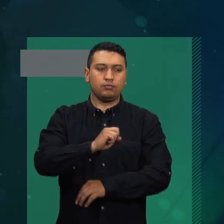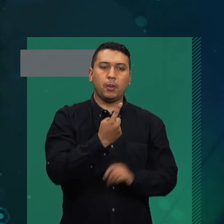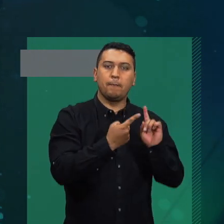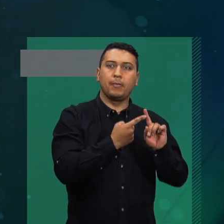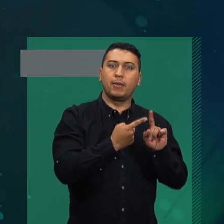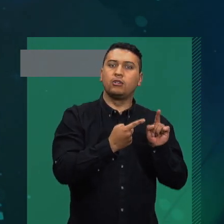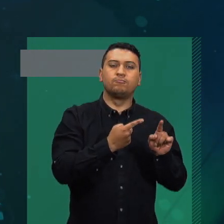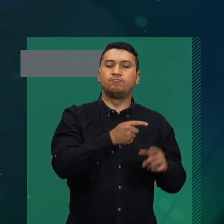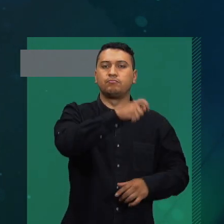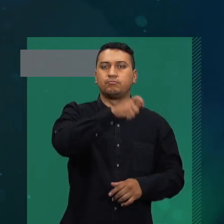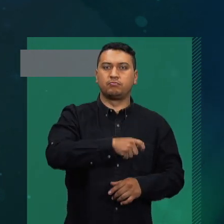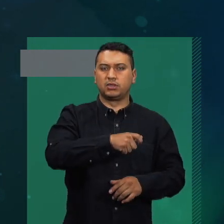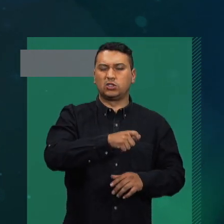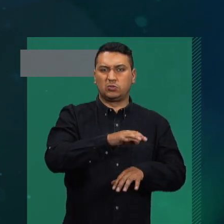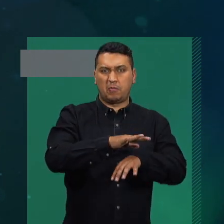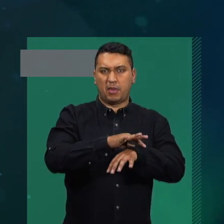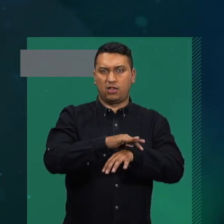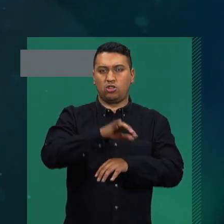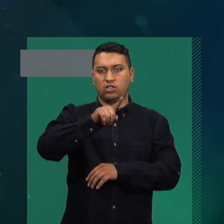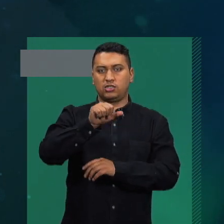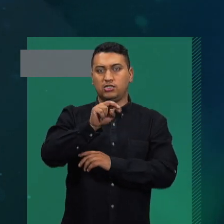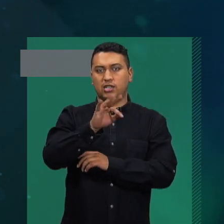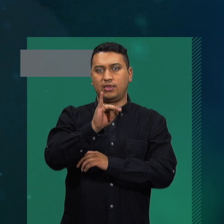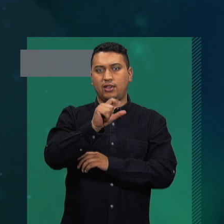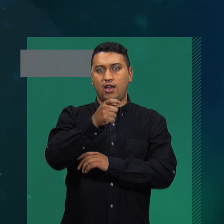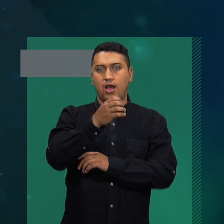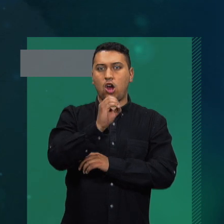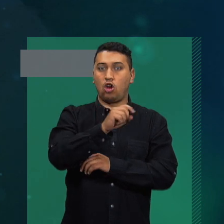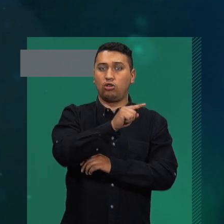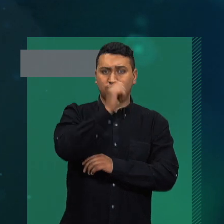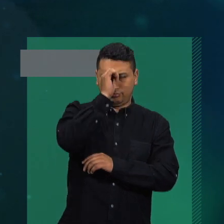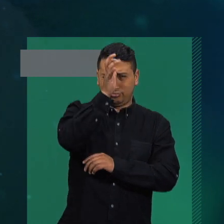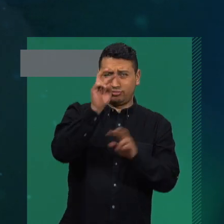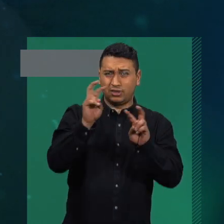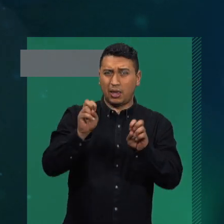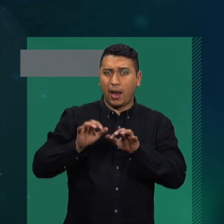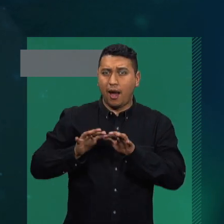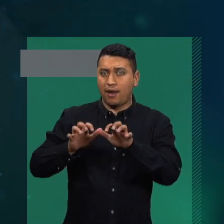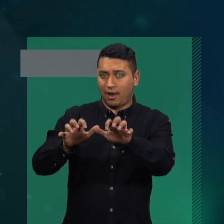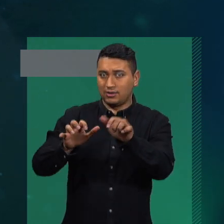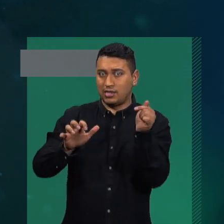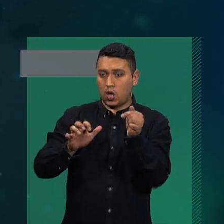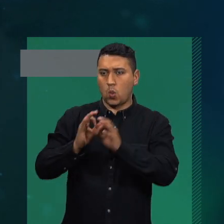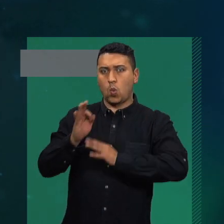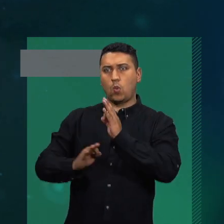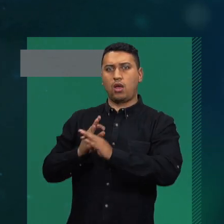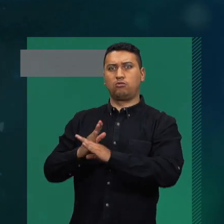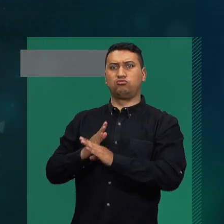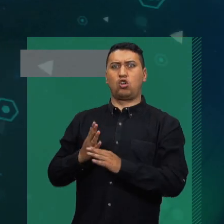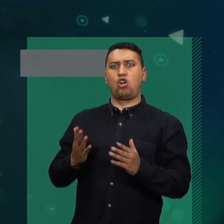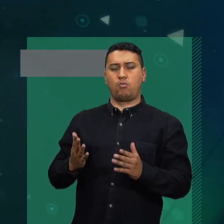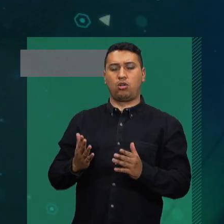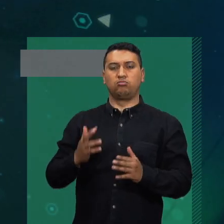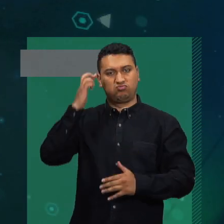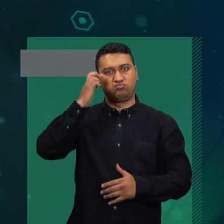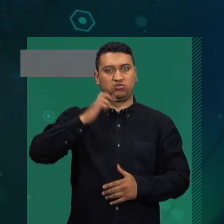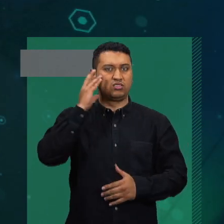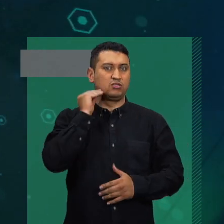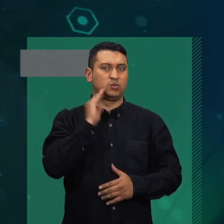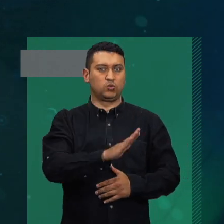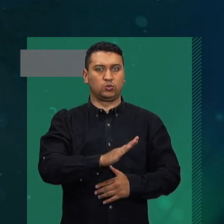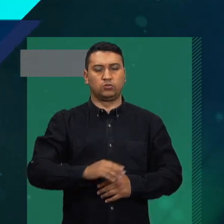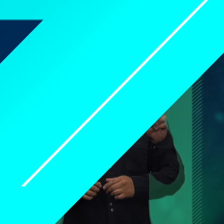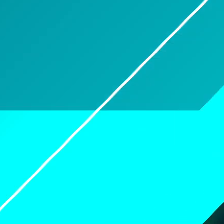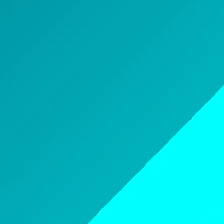Pero primero, nuestro enlace es con el médico Santiago Rojas. Eres un especialista en cuidados paliativos con más de 35 años de